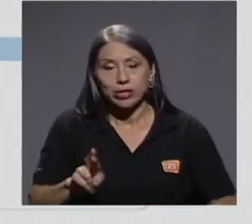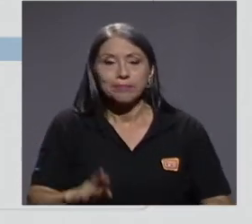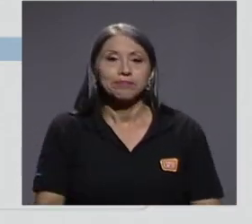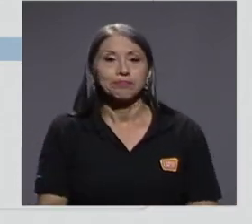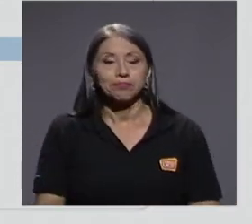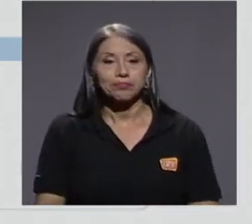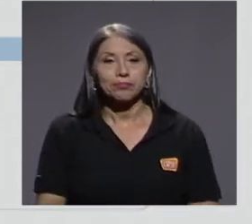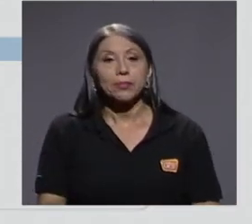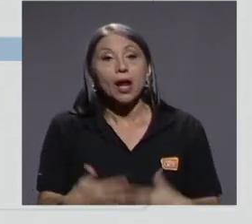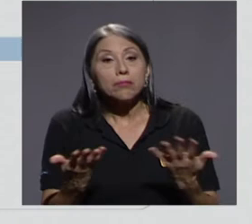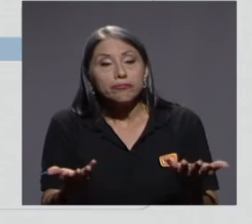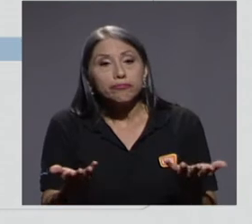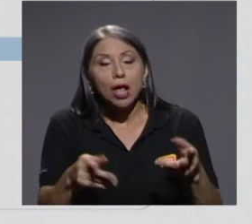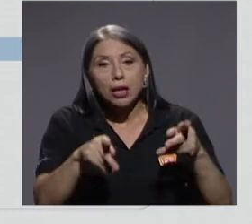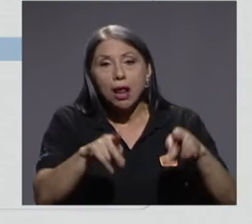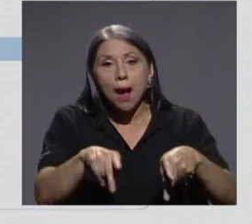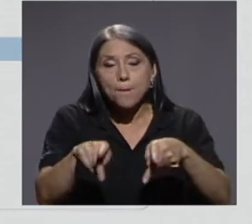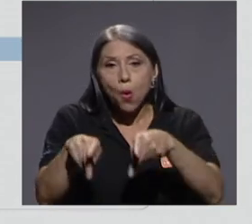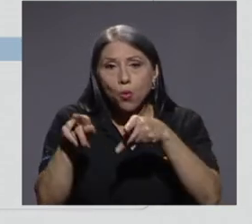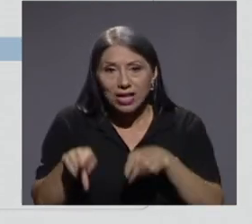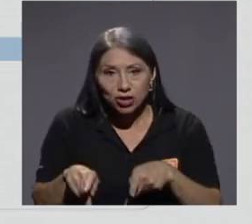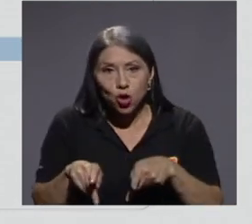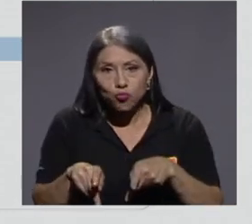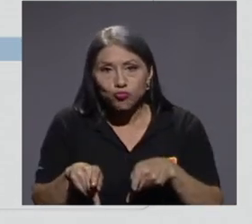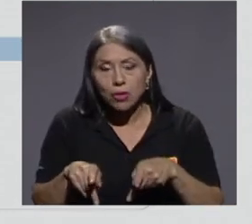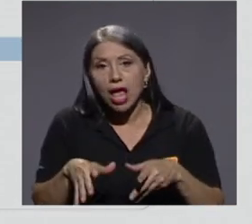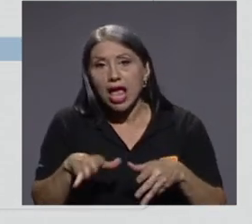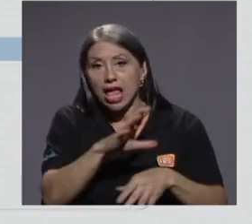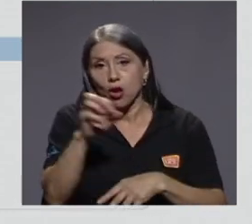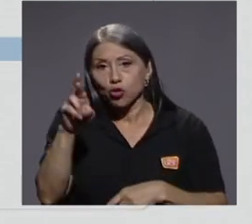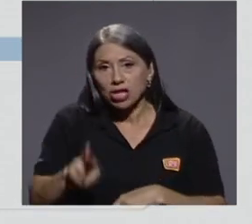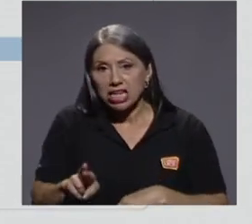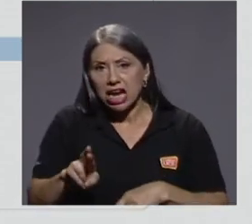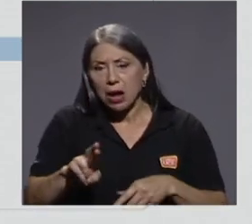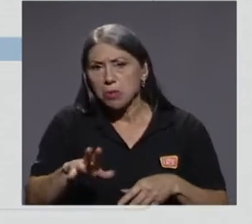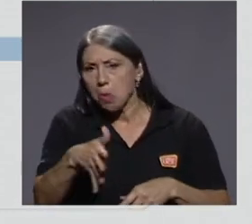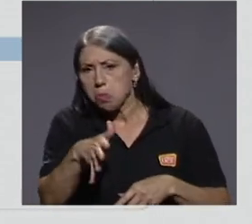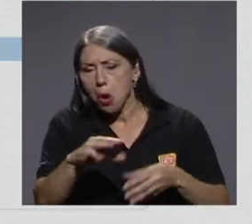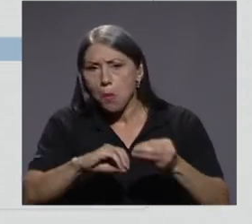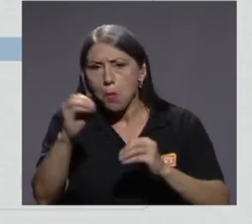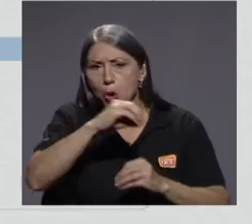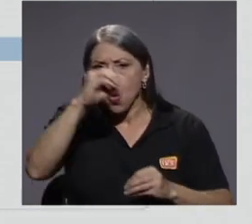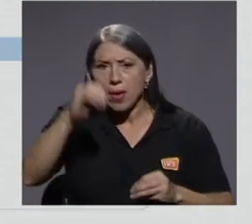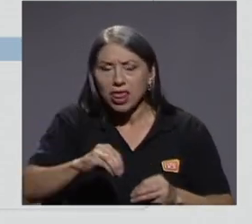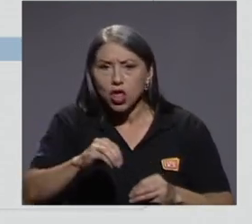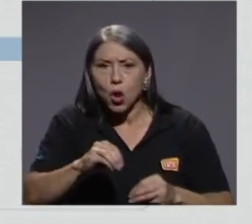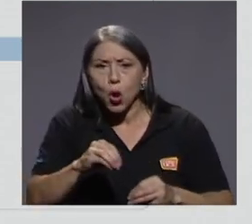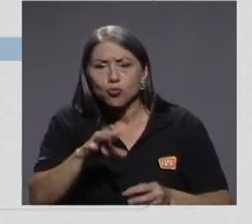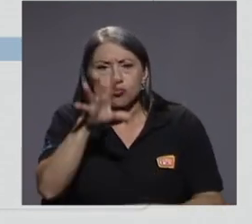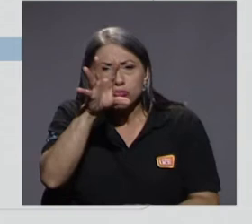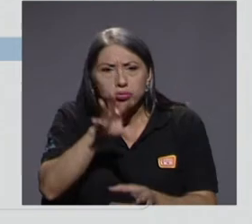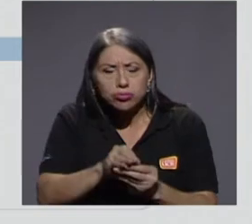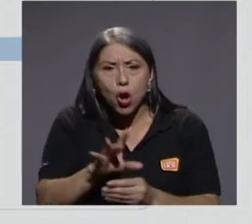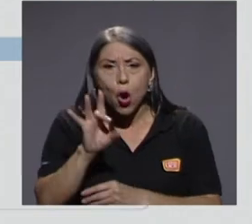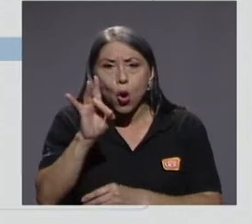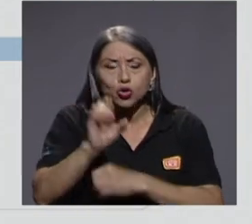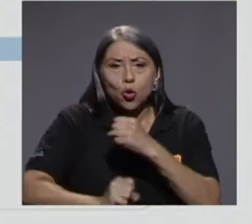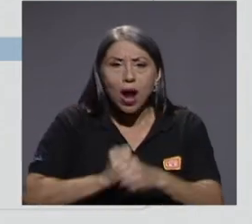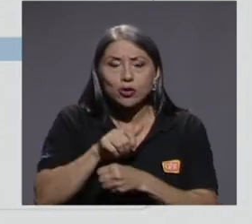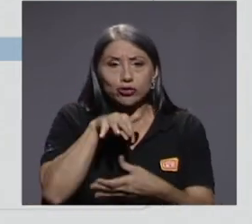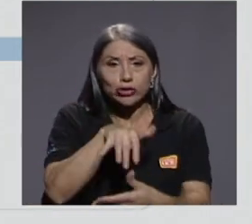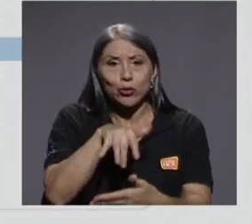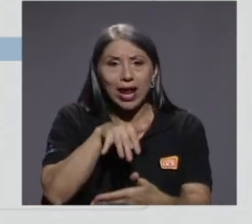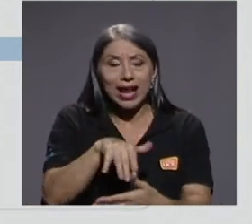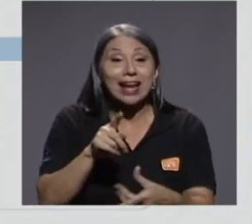Dado que la población en promedio en Costa Rica tiene apenas ocho años de escolaridad, entonces no es de extrañar